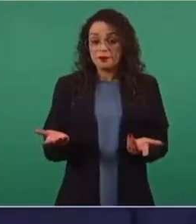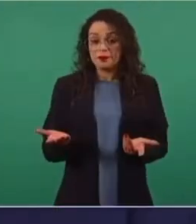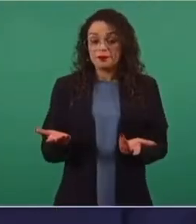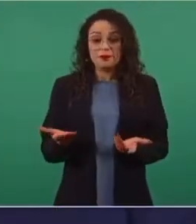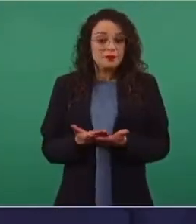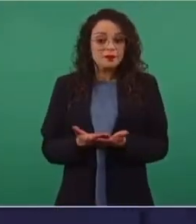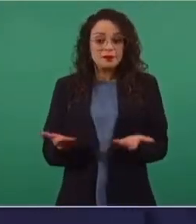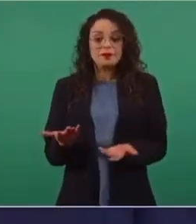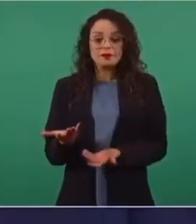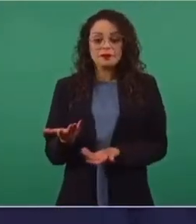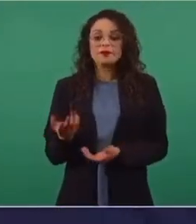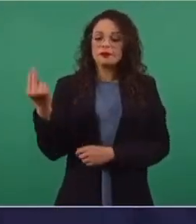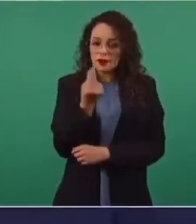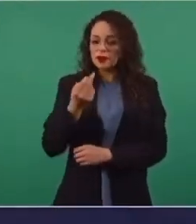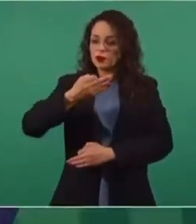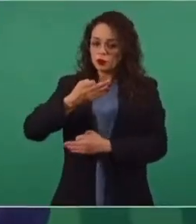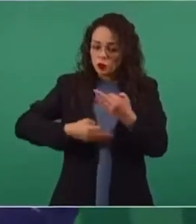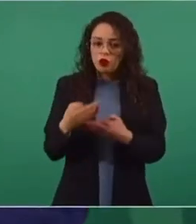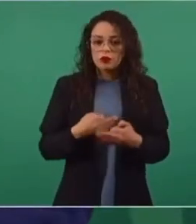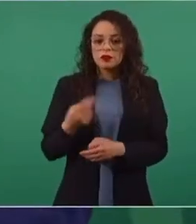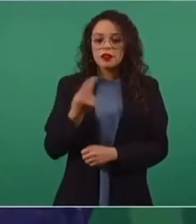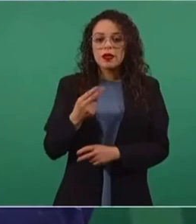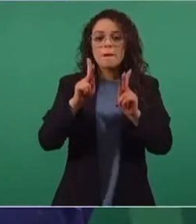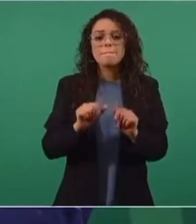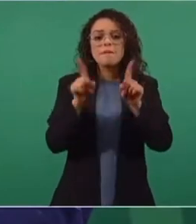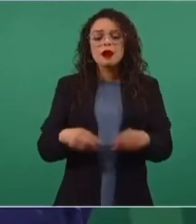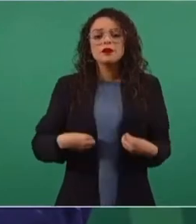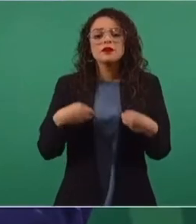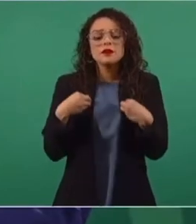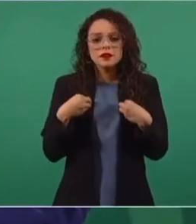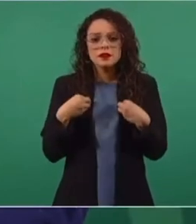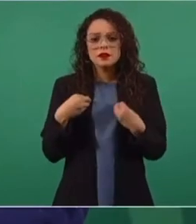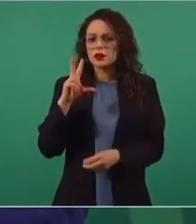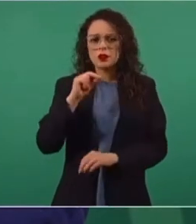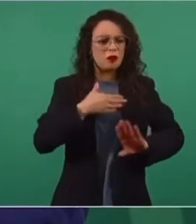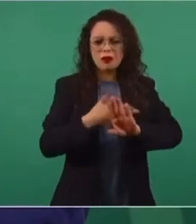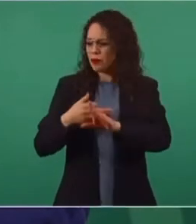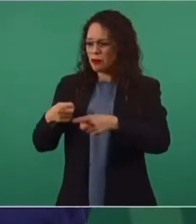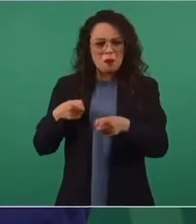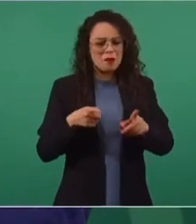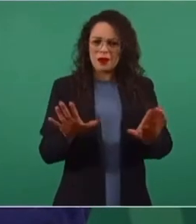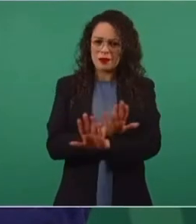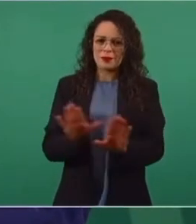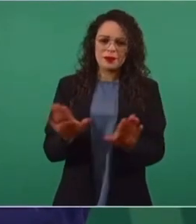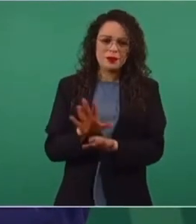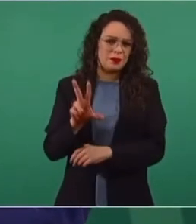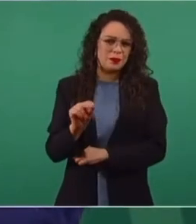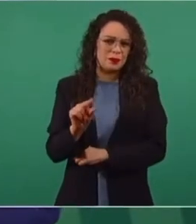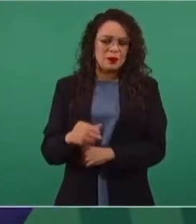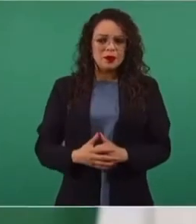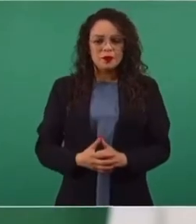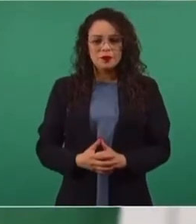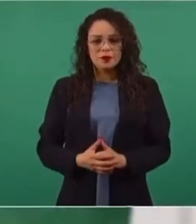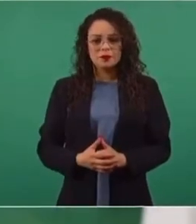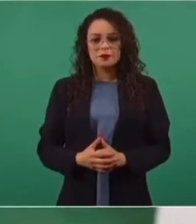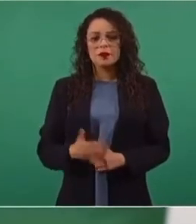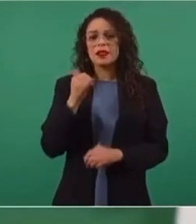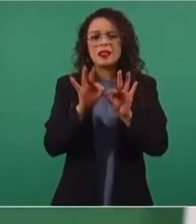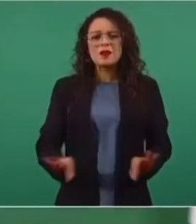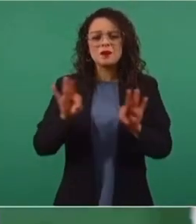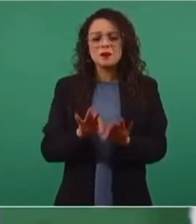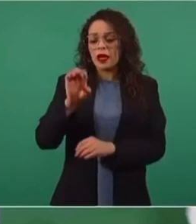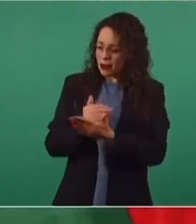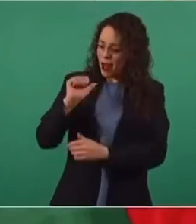violencia. Procuremos todos vivir en paz, que no se agreda a nadie y que también haya ética